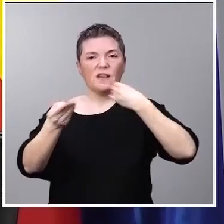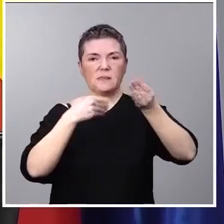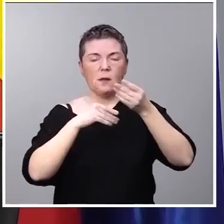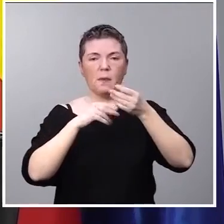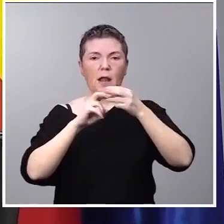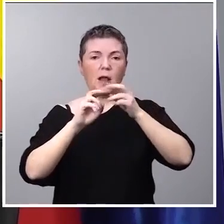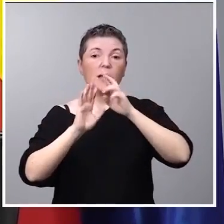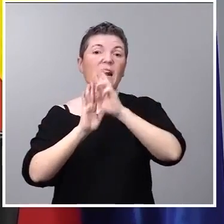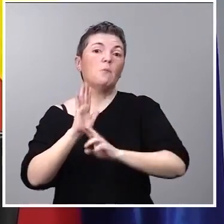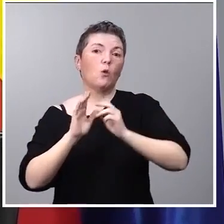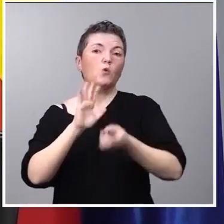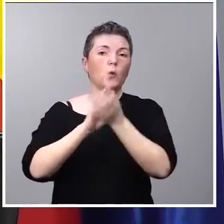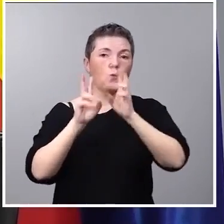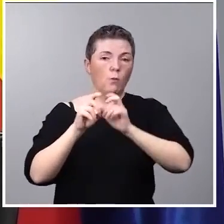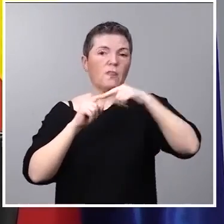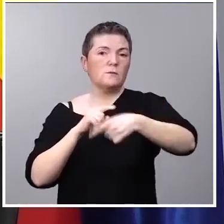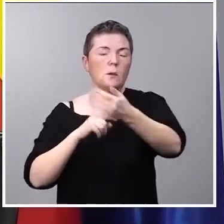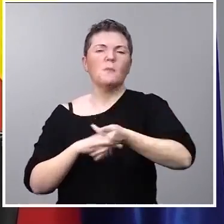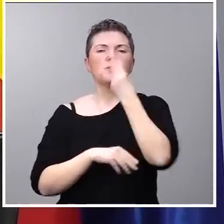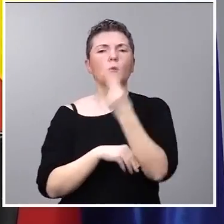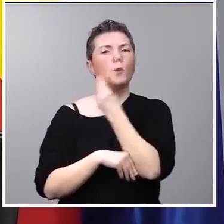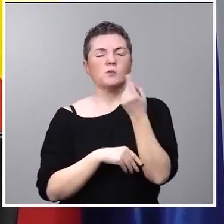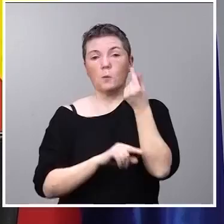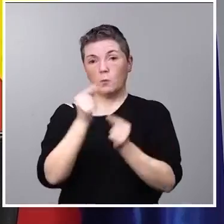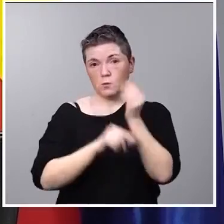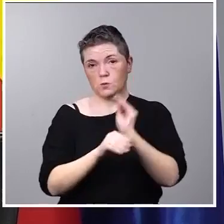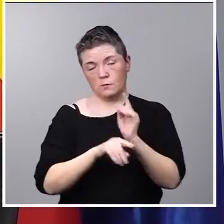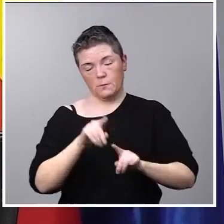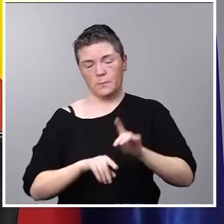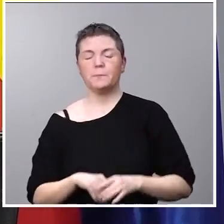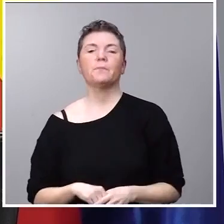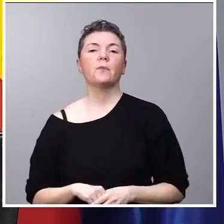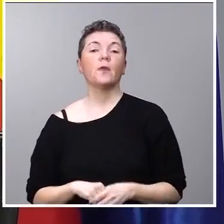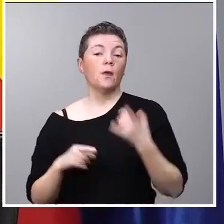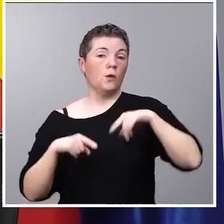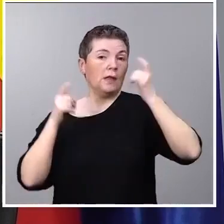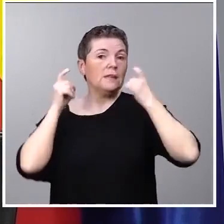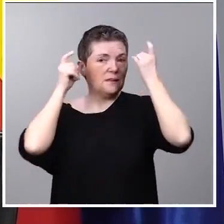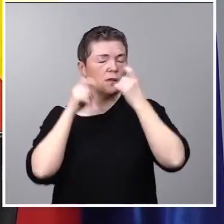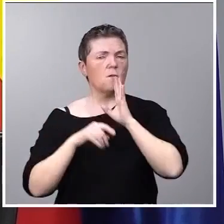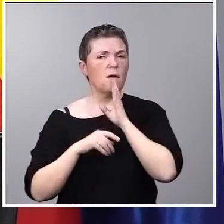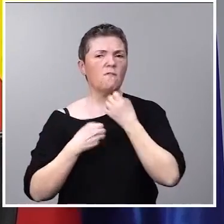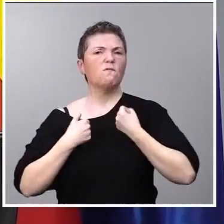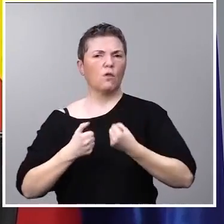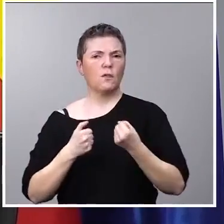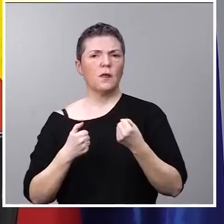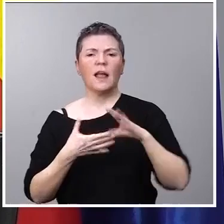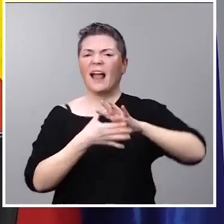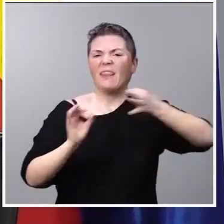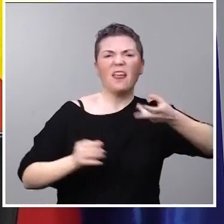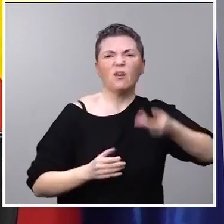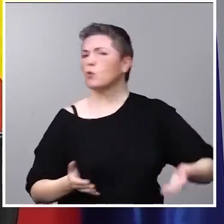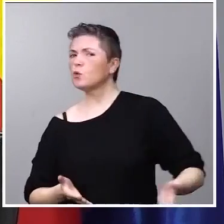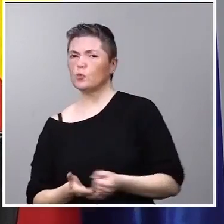y, sobre todo, al compromiso presupuestario. Hemos intentado, les decía, fortalecer toda la cadena de valor. Hemos